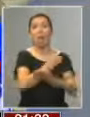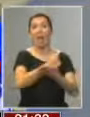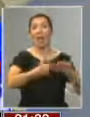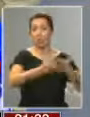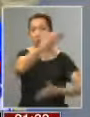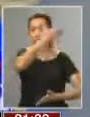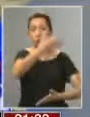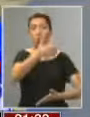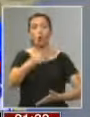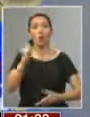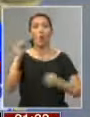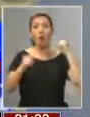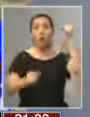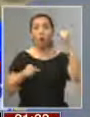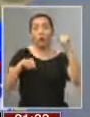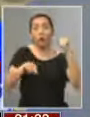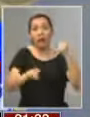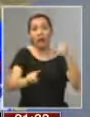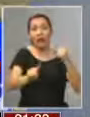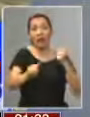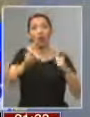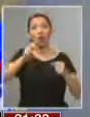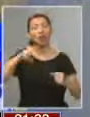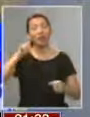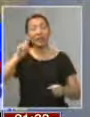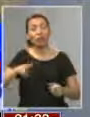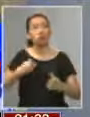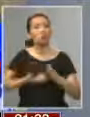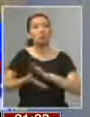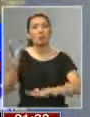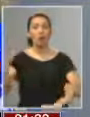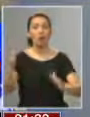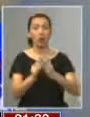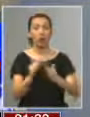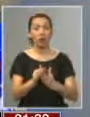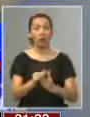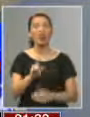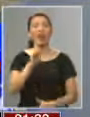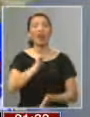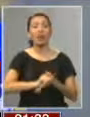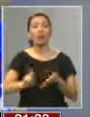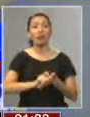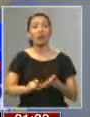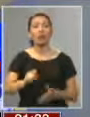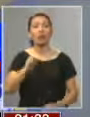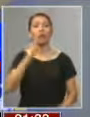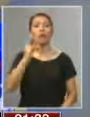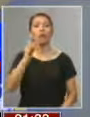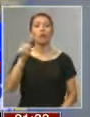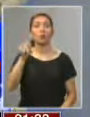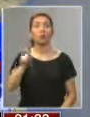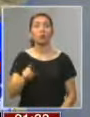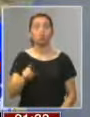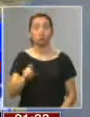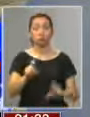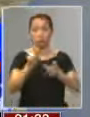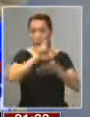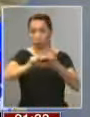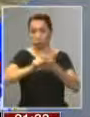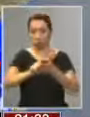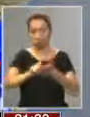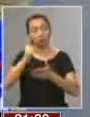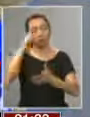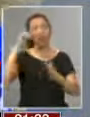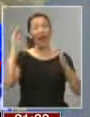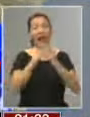Si los comunistas entran a la concertación, me voy a mi casa. ¿Sabe quién es el autor? Jorge Burgo. Jorge Burgo encontró